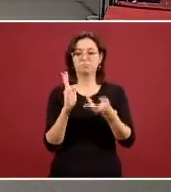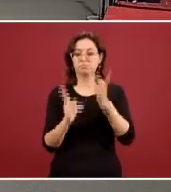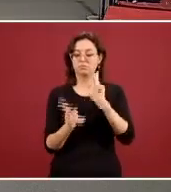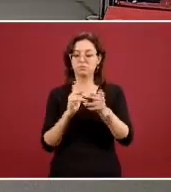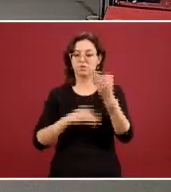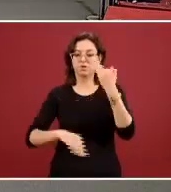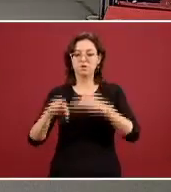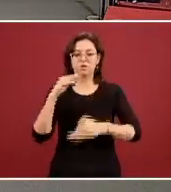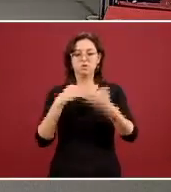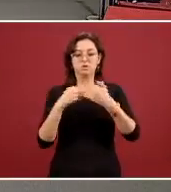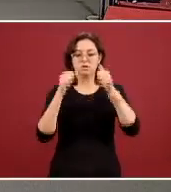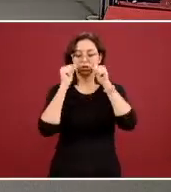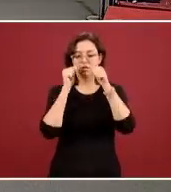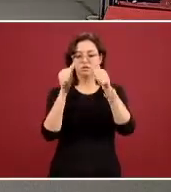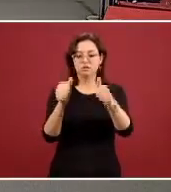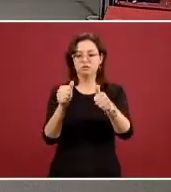atención